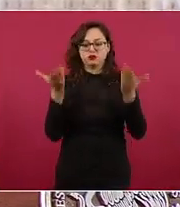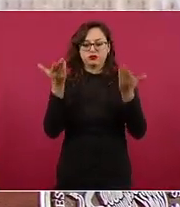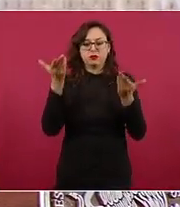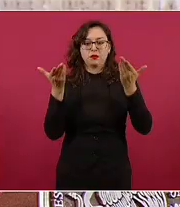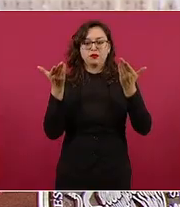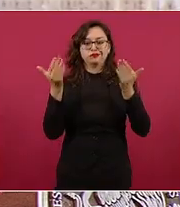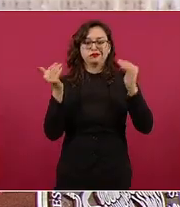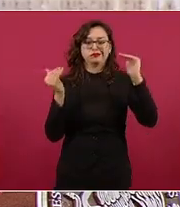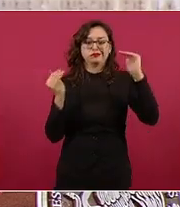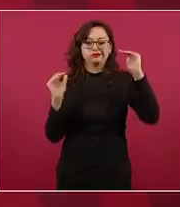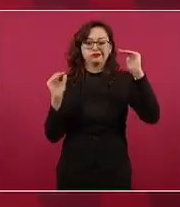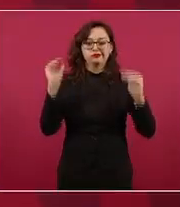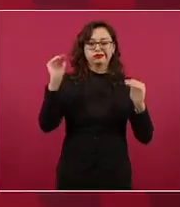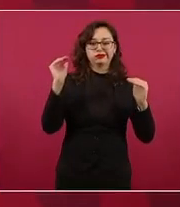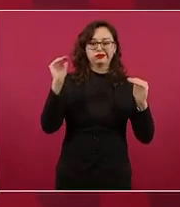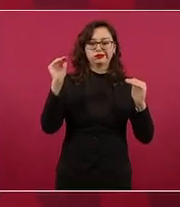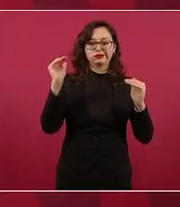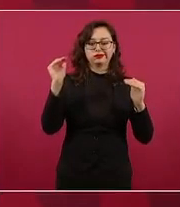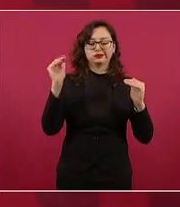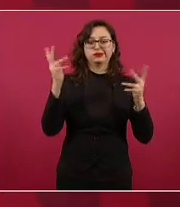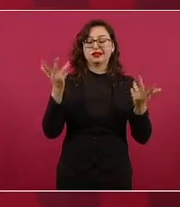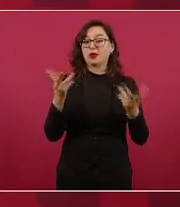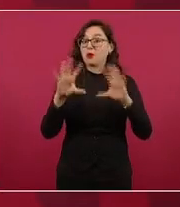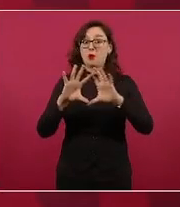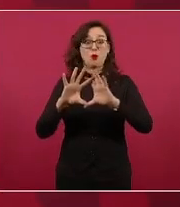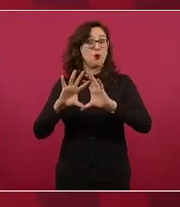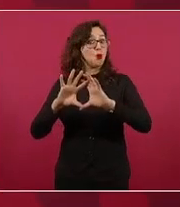y nuestro peso aguantó